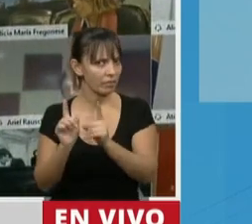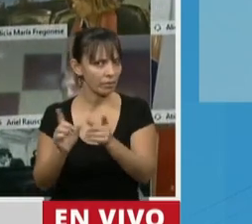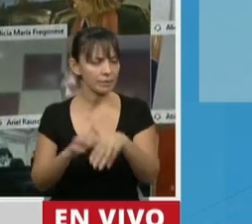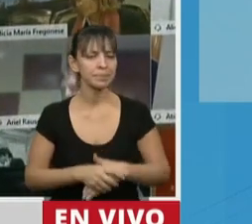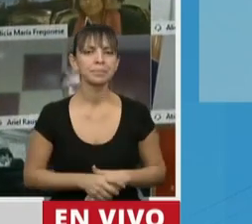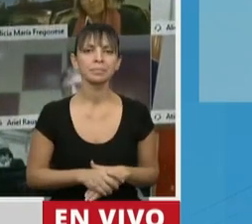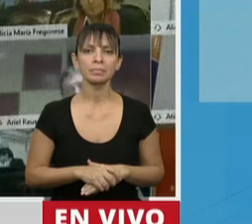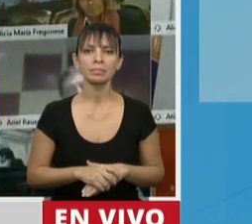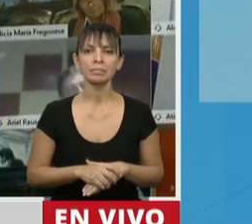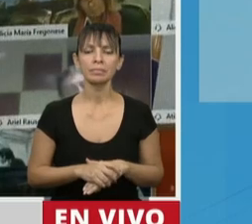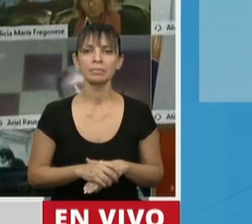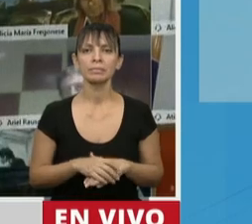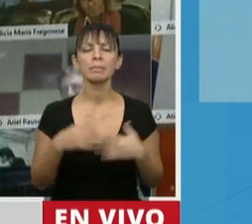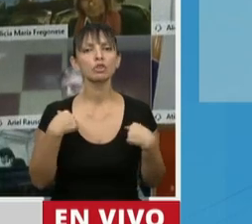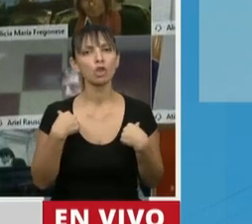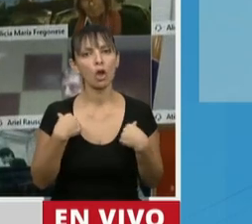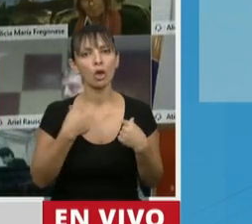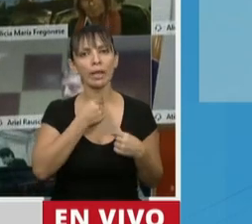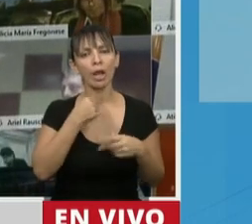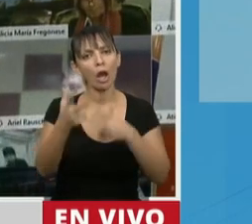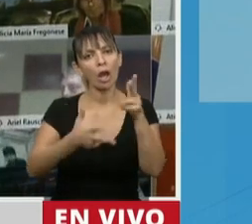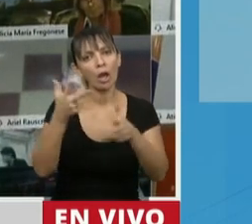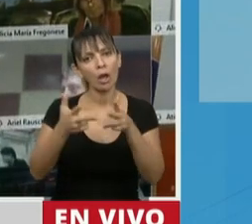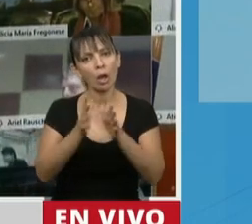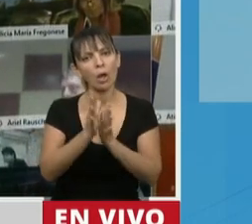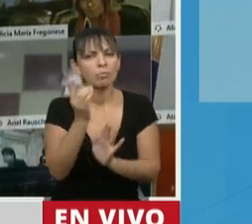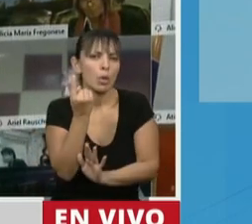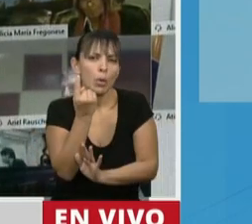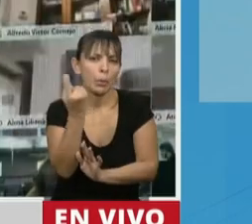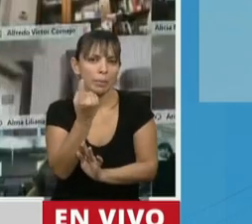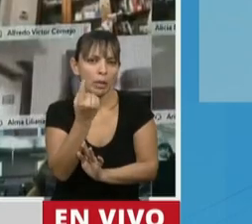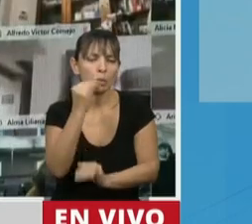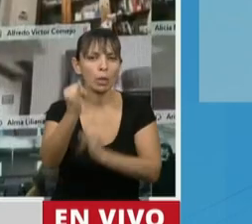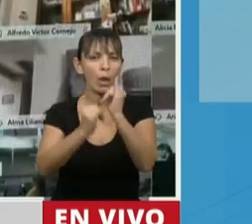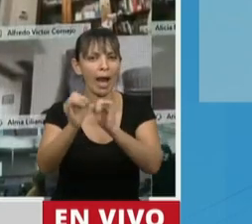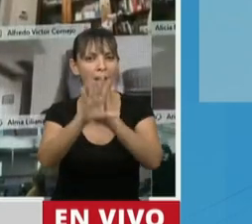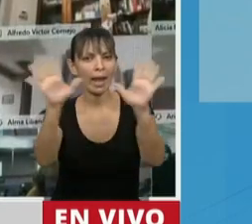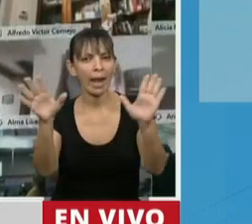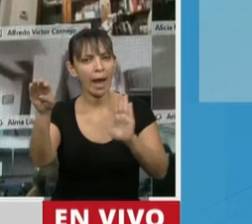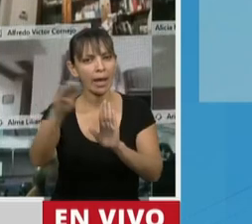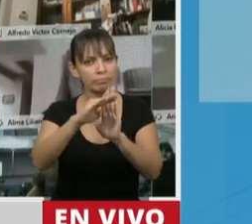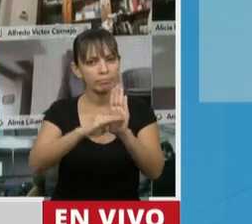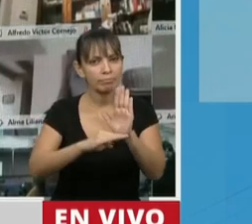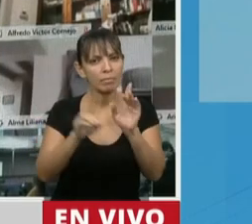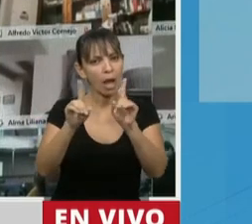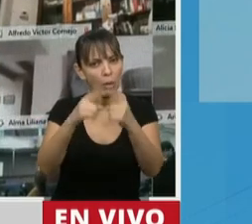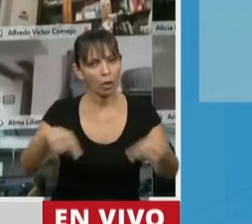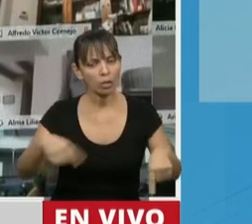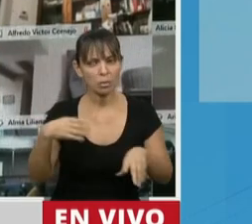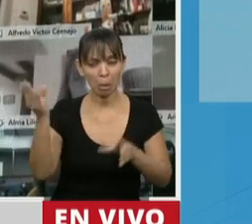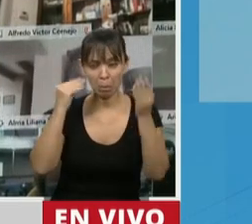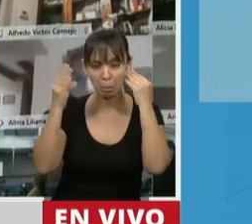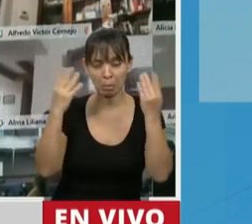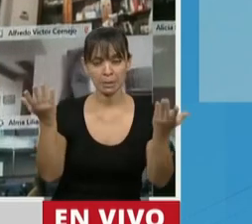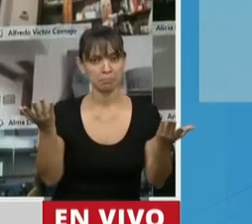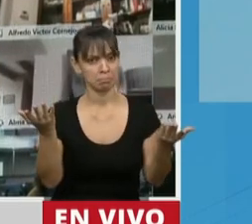lugares. Pero yo me voy a tomar un minuto para poder aclarar algunas cuestiones, porque he escuchado acá